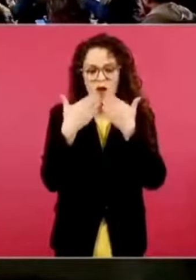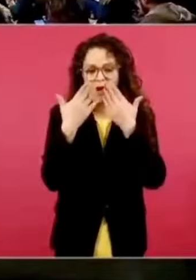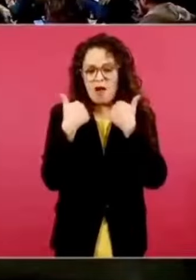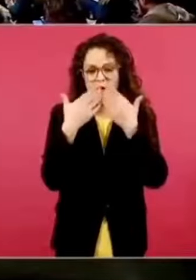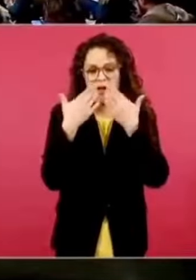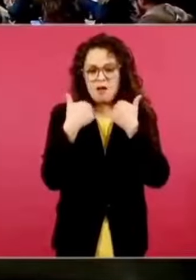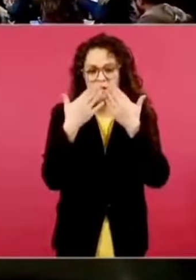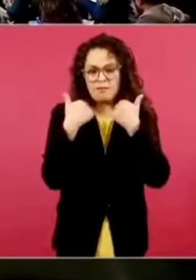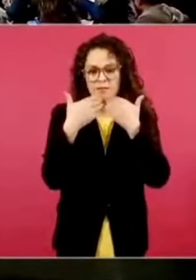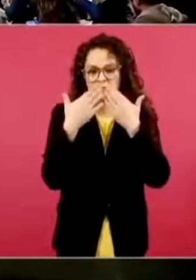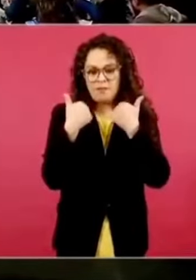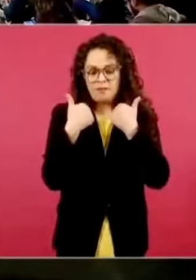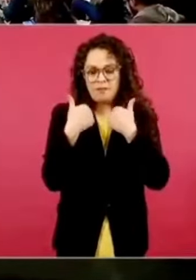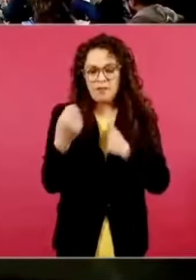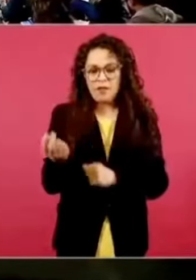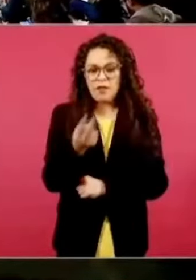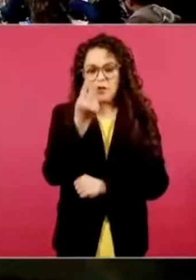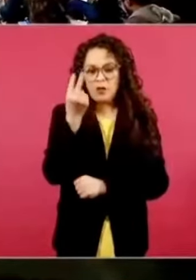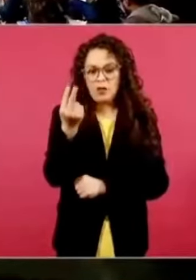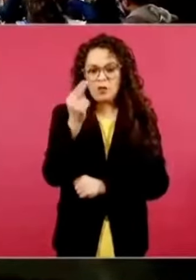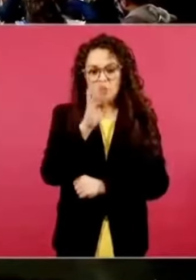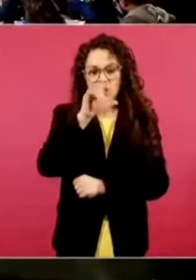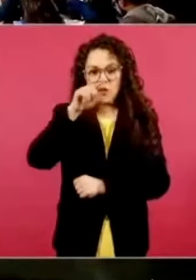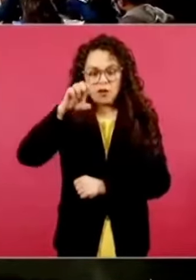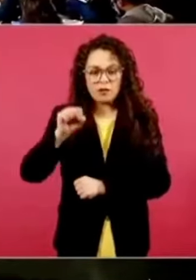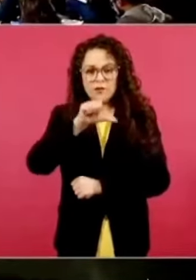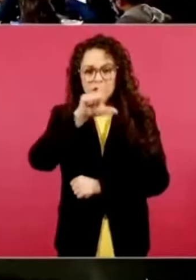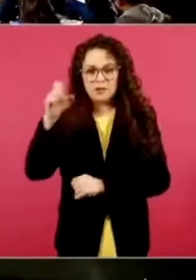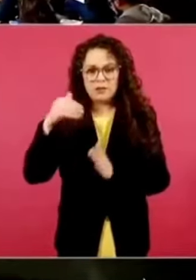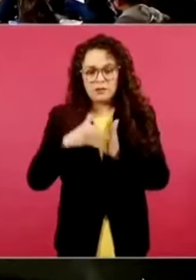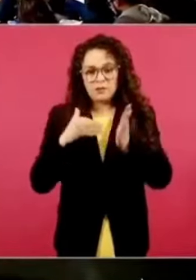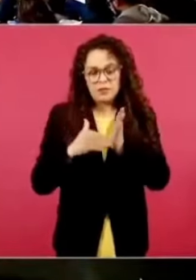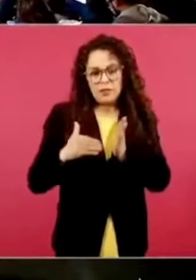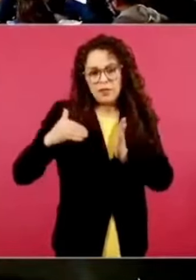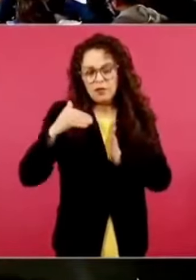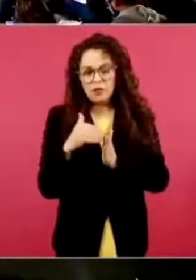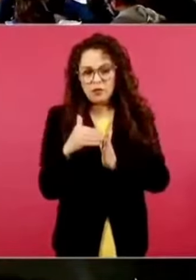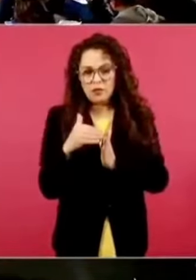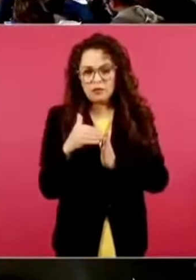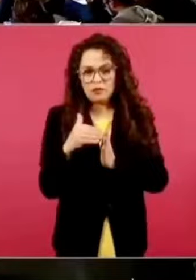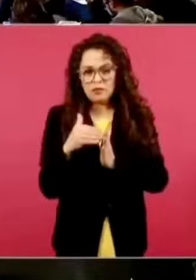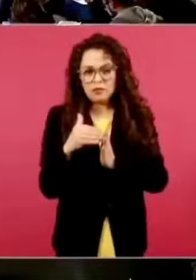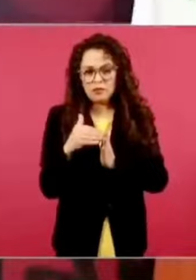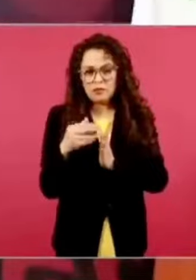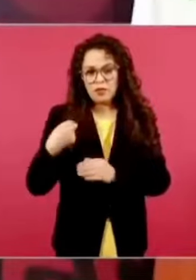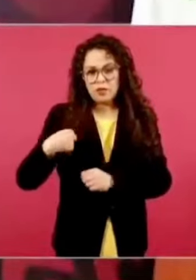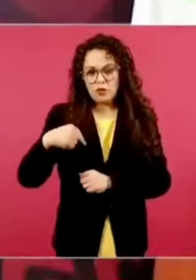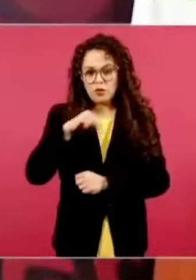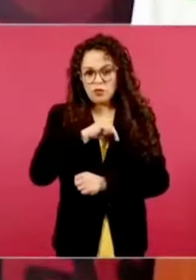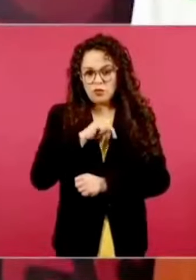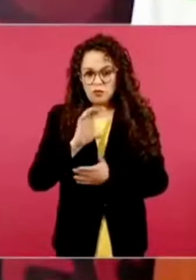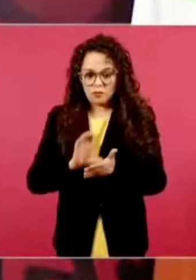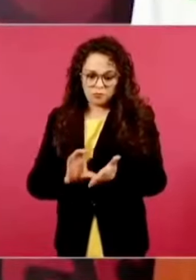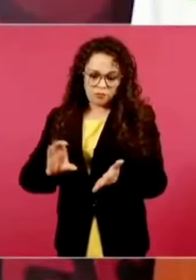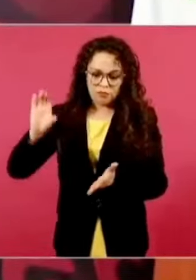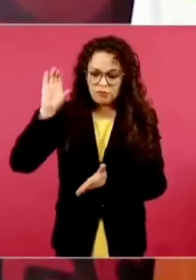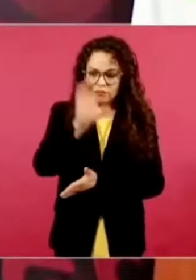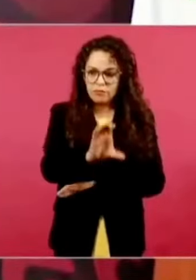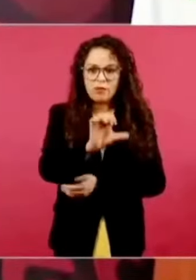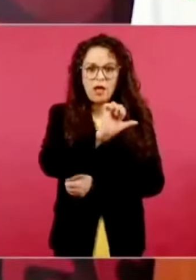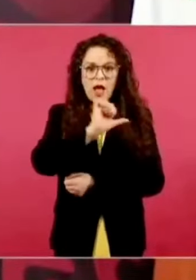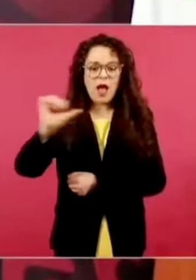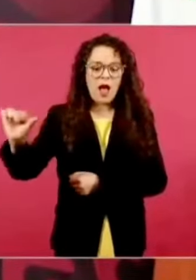hay dos billones, setecientos mil millones, que es lo que hemos destinado a los programas de bienestar,